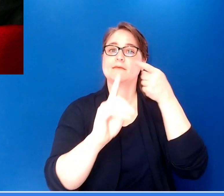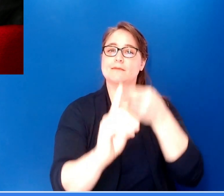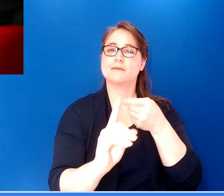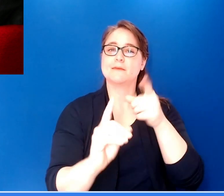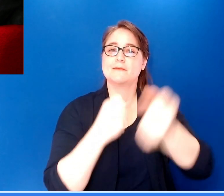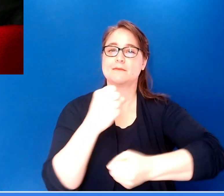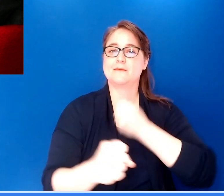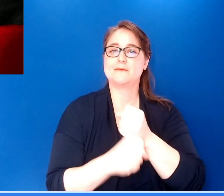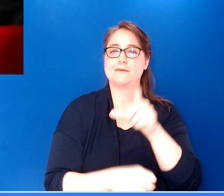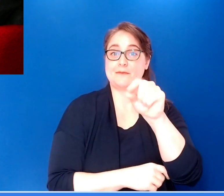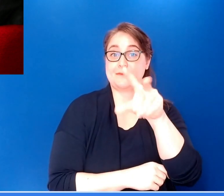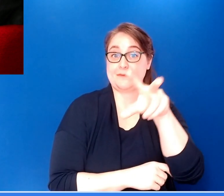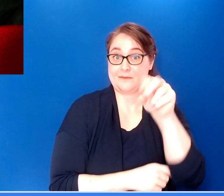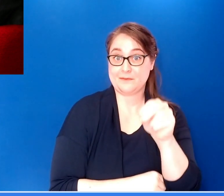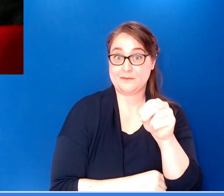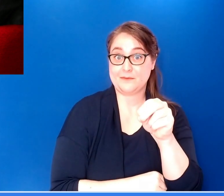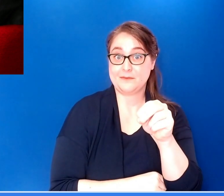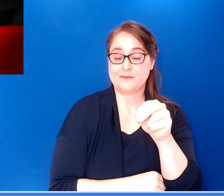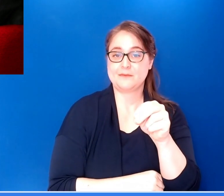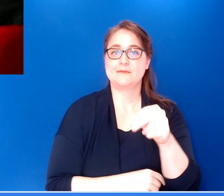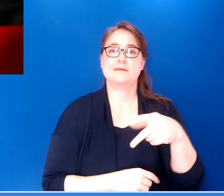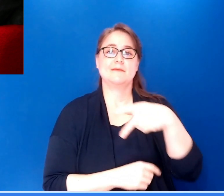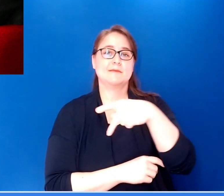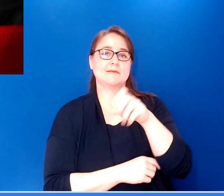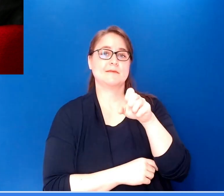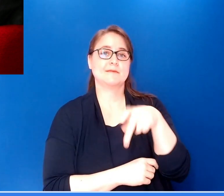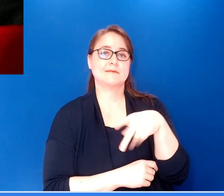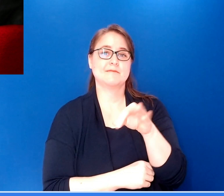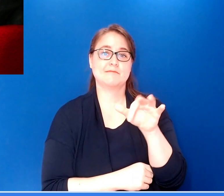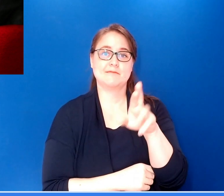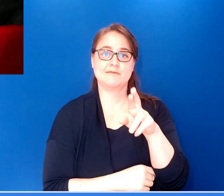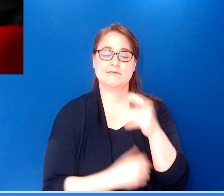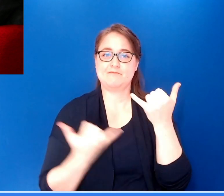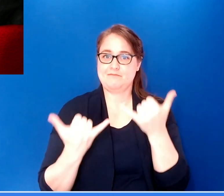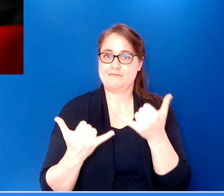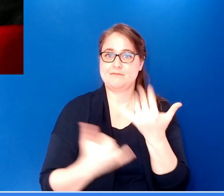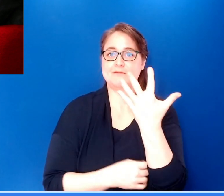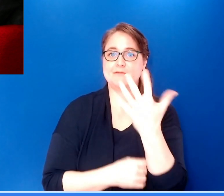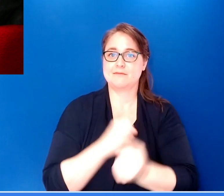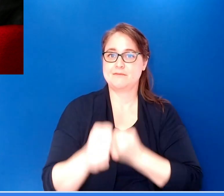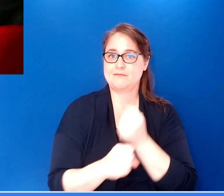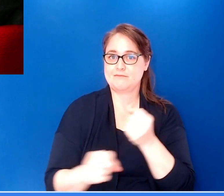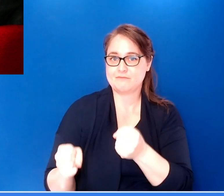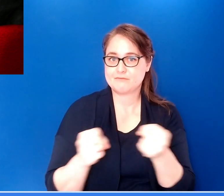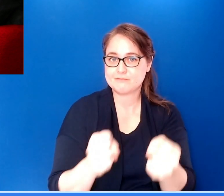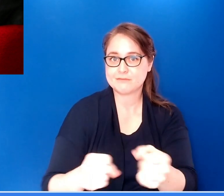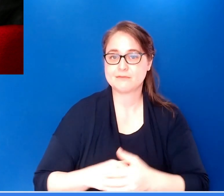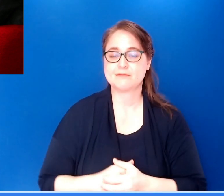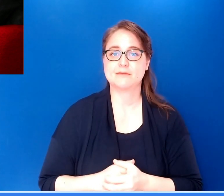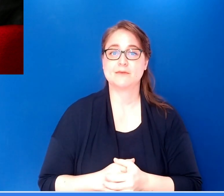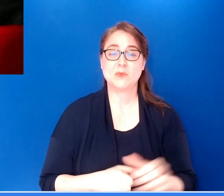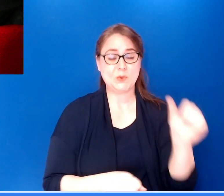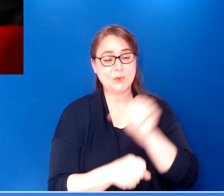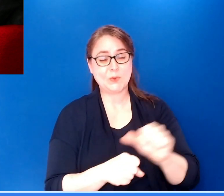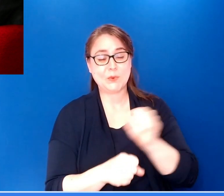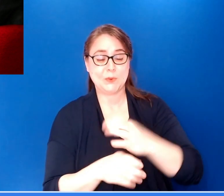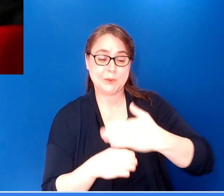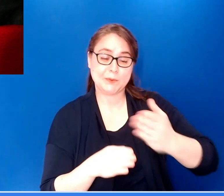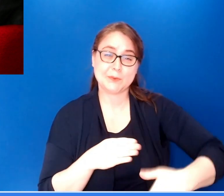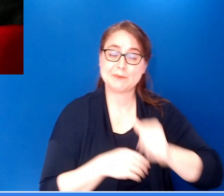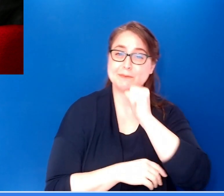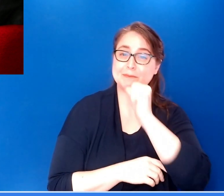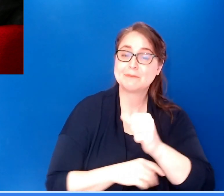falta mucho trabajo por hacer, el enorme avance de PEPFAR muestra que es posible lograr esa meta. Para obtener más